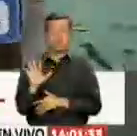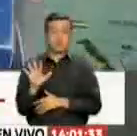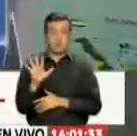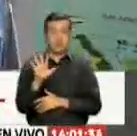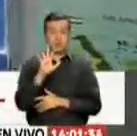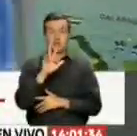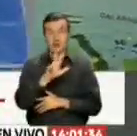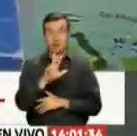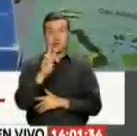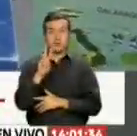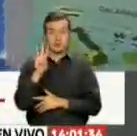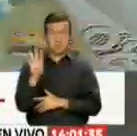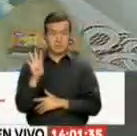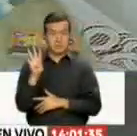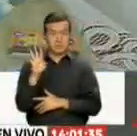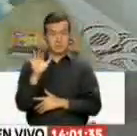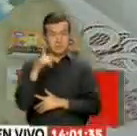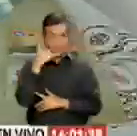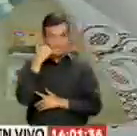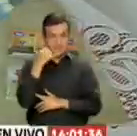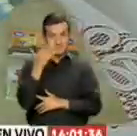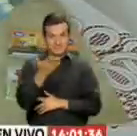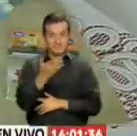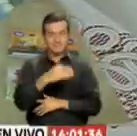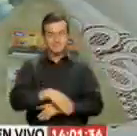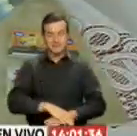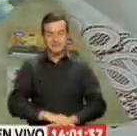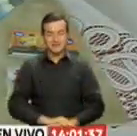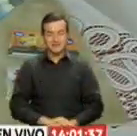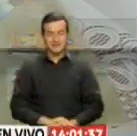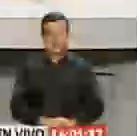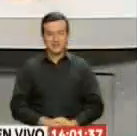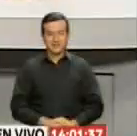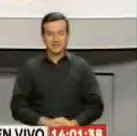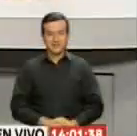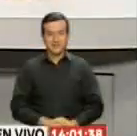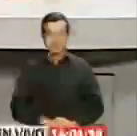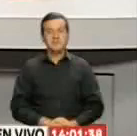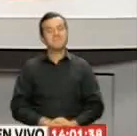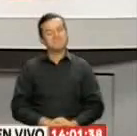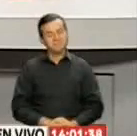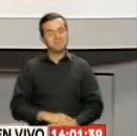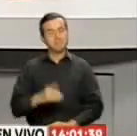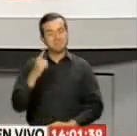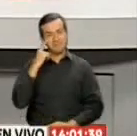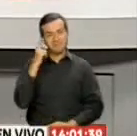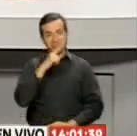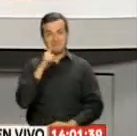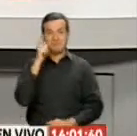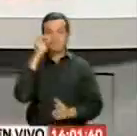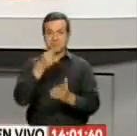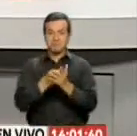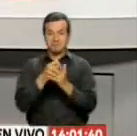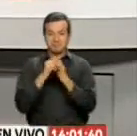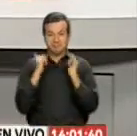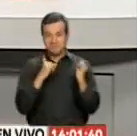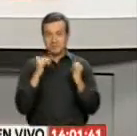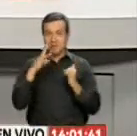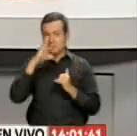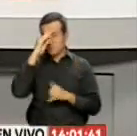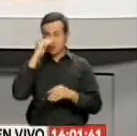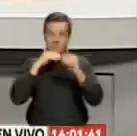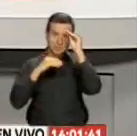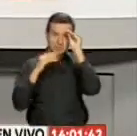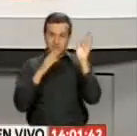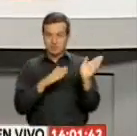185 364 Verónica Rivadeneira Telediario Ahí están los detalles Para que pueda adquirir Este juego Y bueno De paso lo